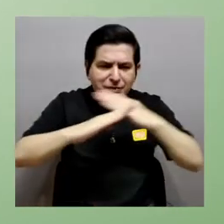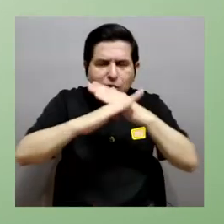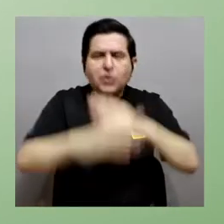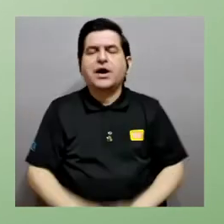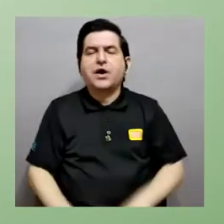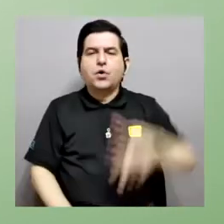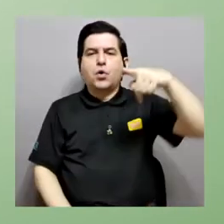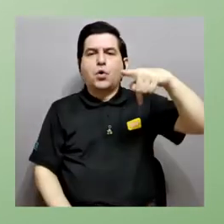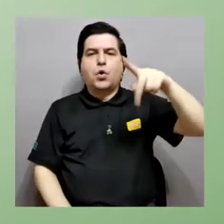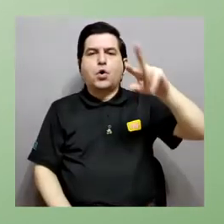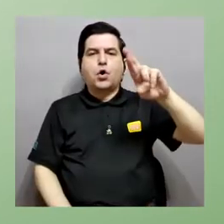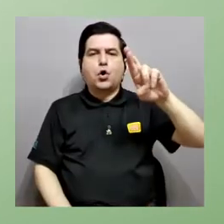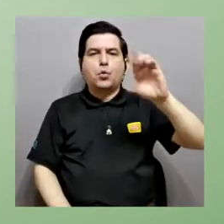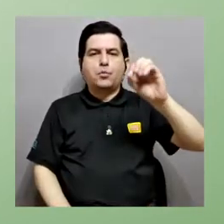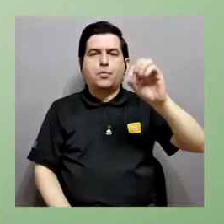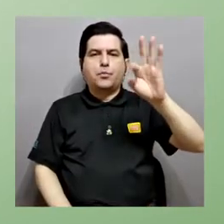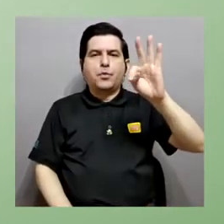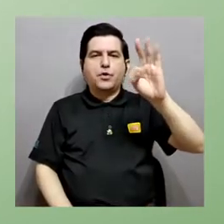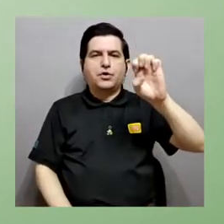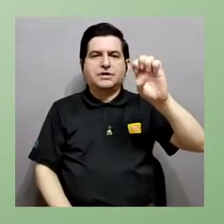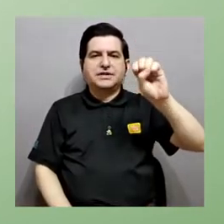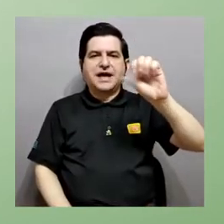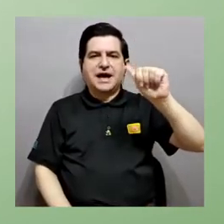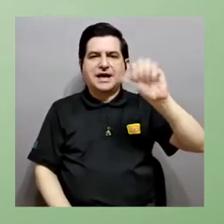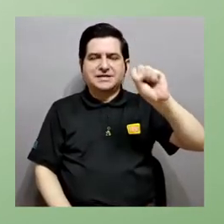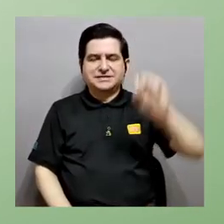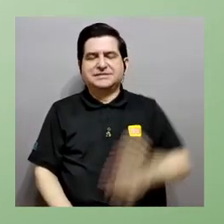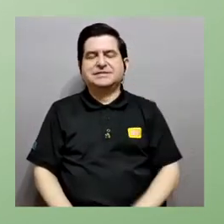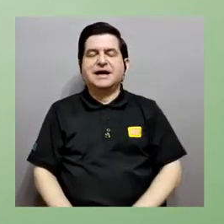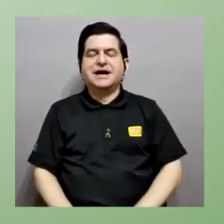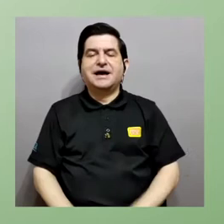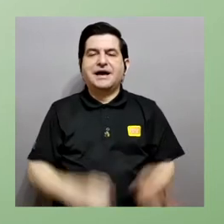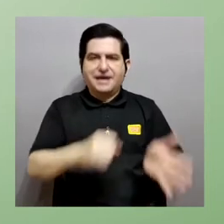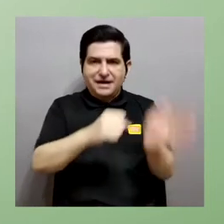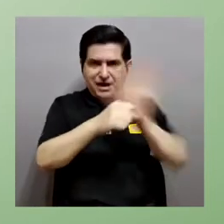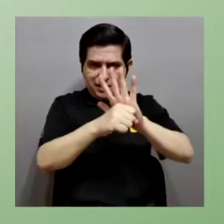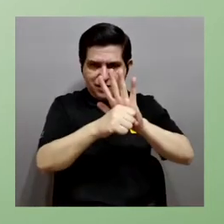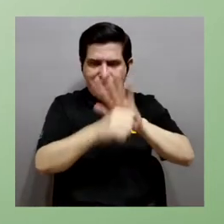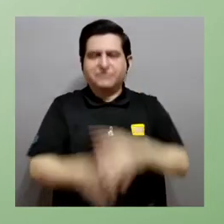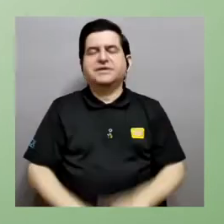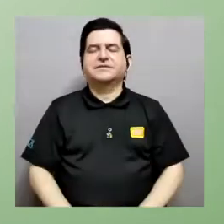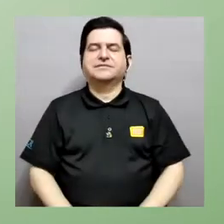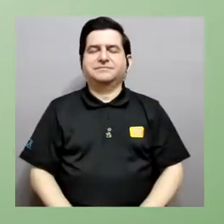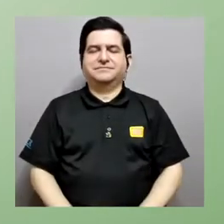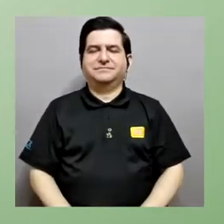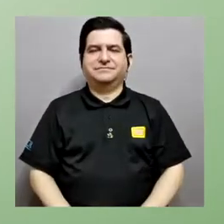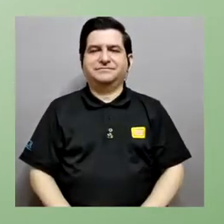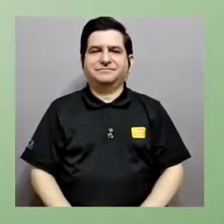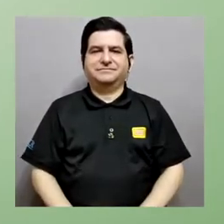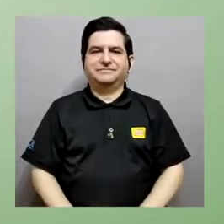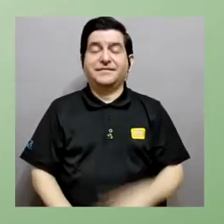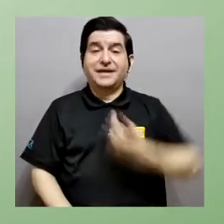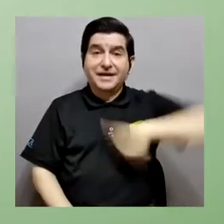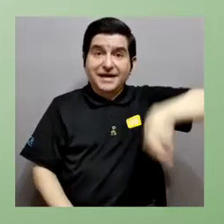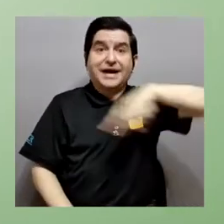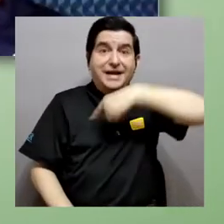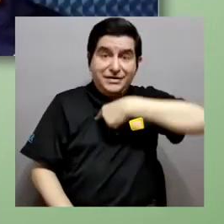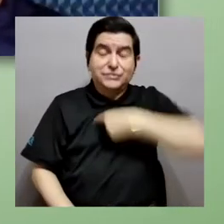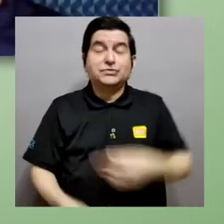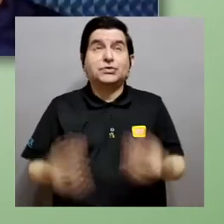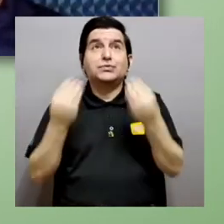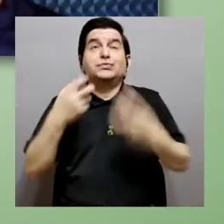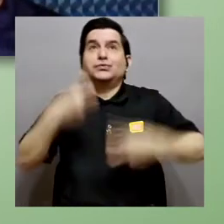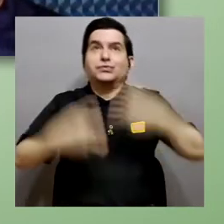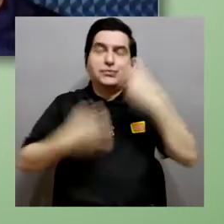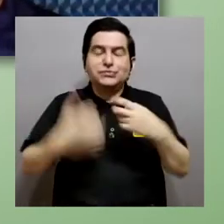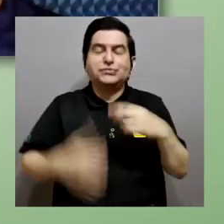M-PRO del SARS-CoV-2, el famoso coronavirus que tanto lío nos ha traído este 2020.